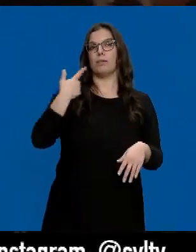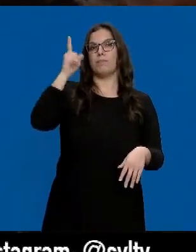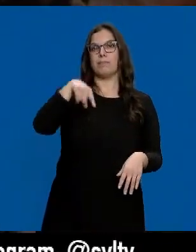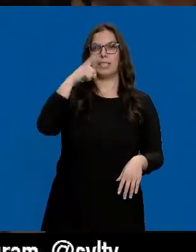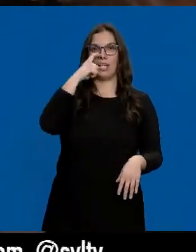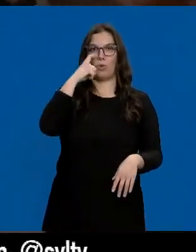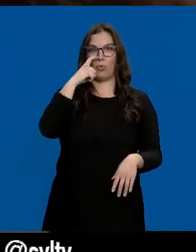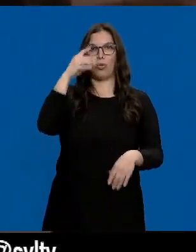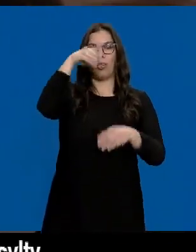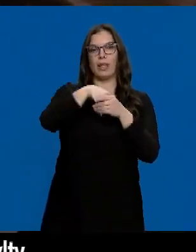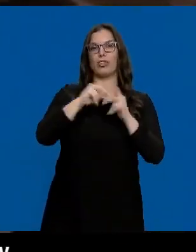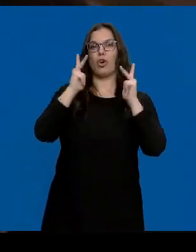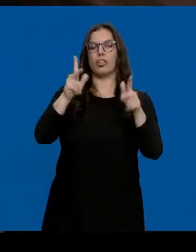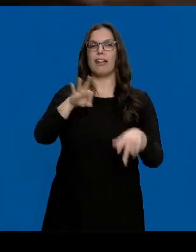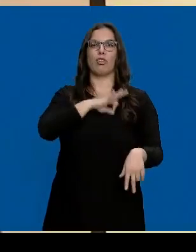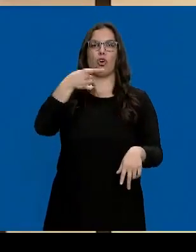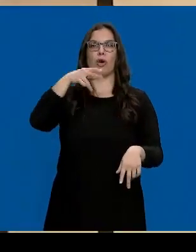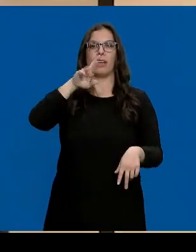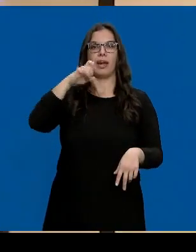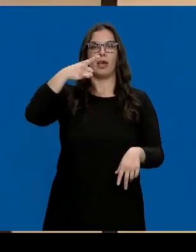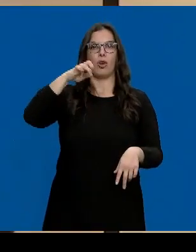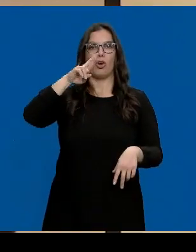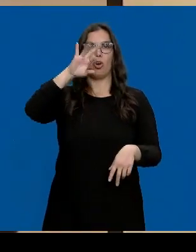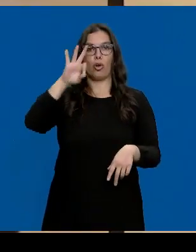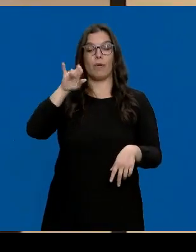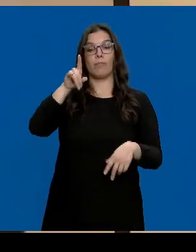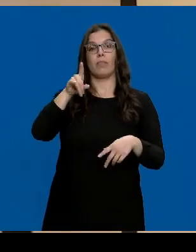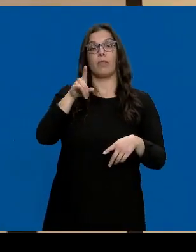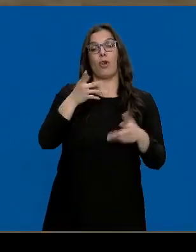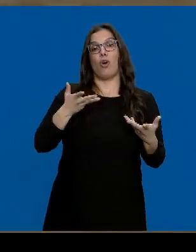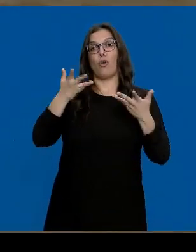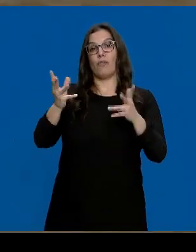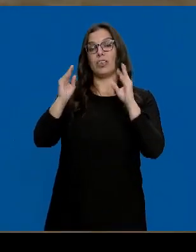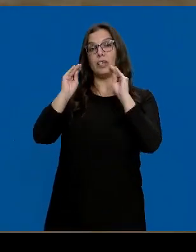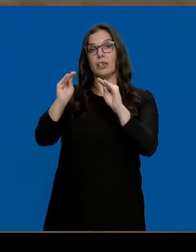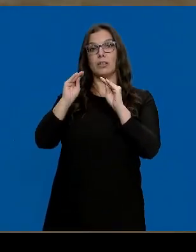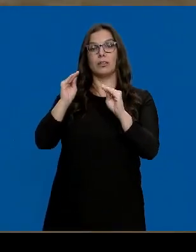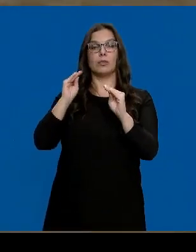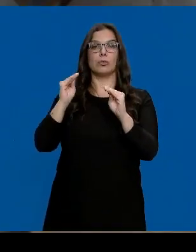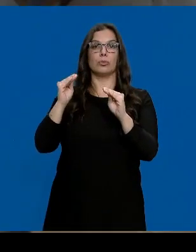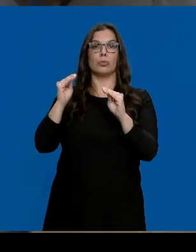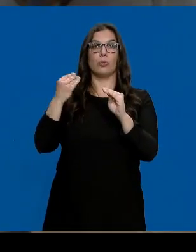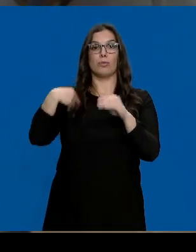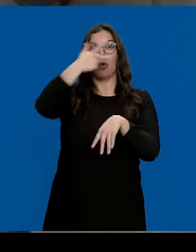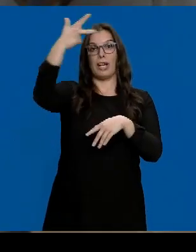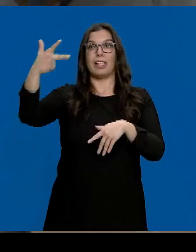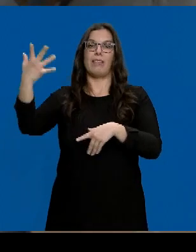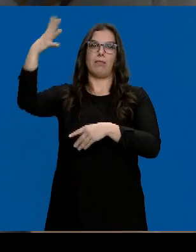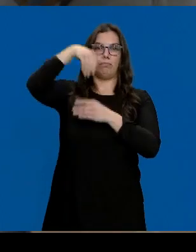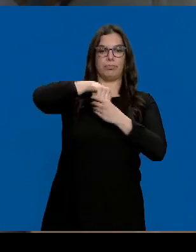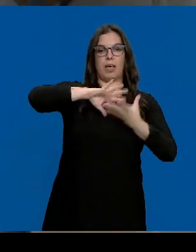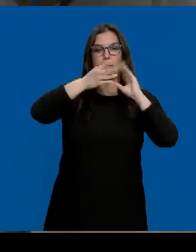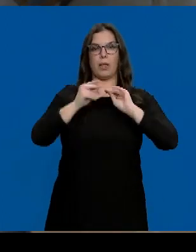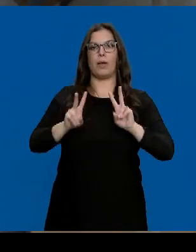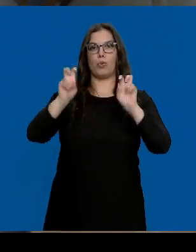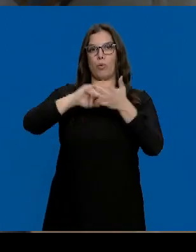junio en el Hotel Don Gregorio. Calleja trasladaba así su oferta gastronómica del restaurante Anua de Cantabria a este nuevo proyecto en